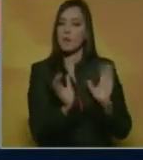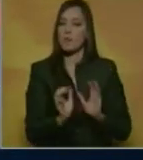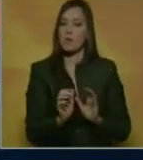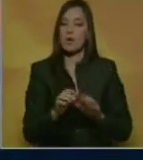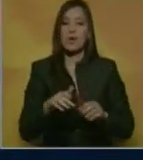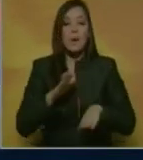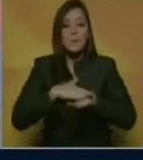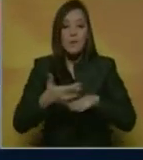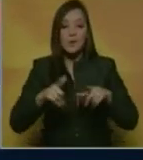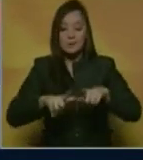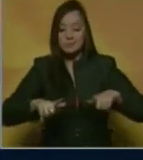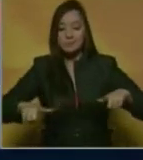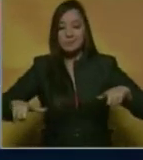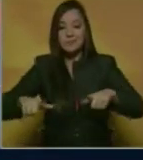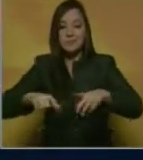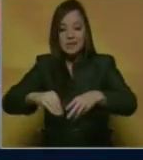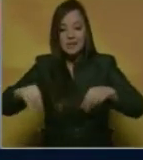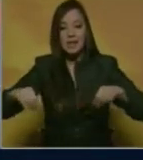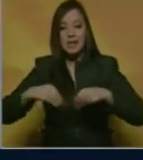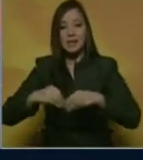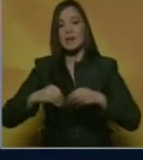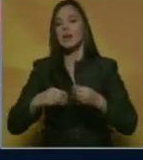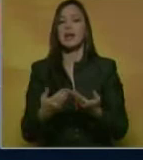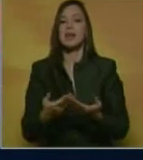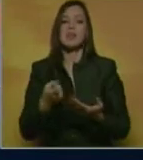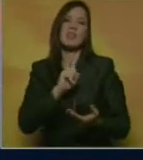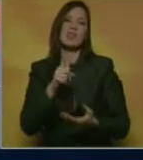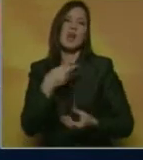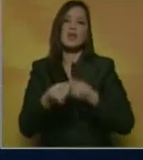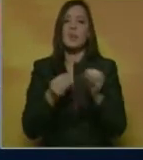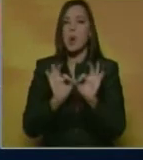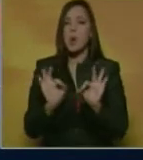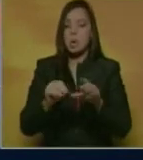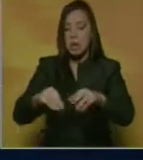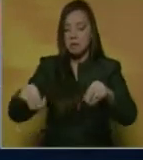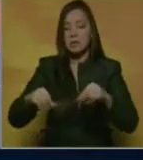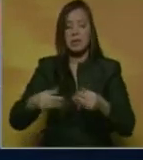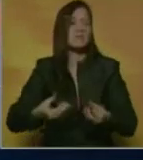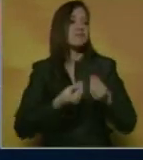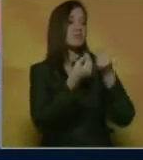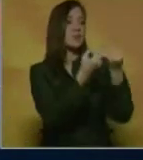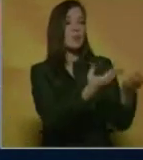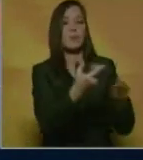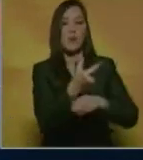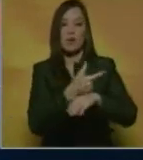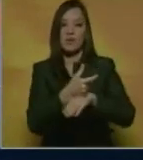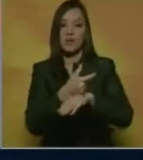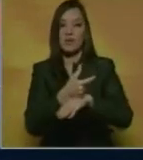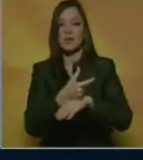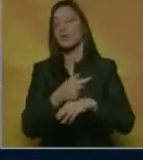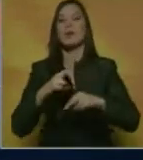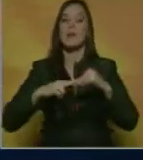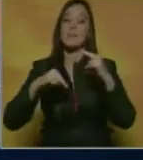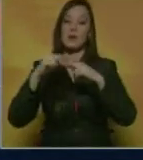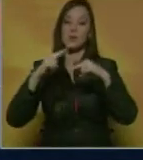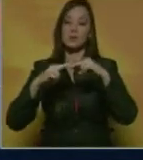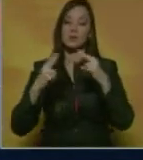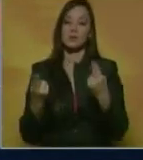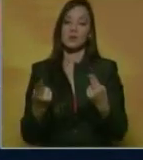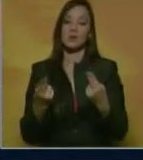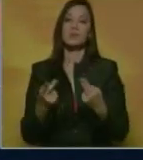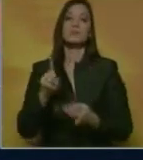terrenos y los están poniendo a la disposición del gobierno bolivariano, también del sector público. También tenemos